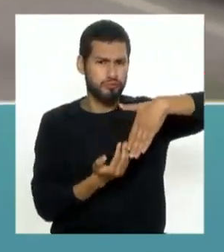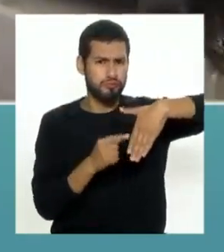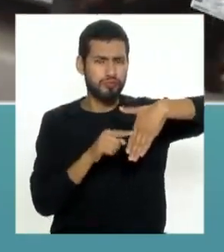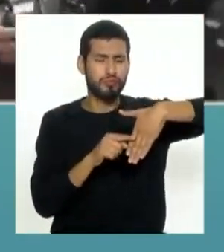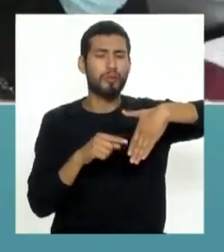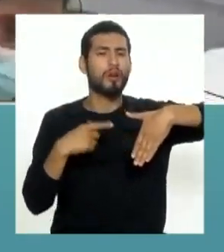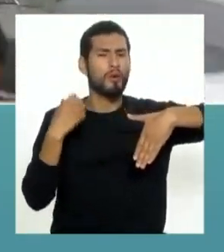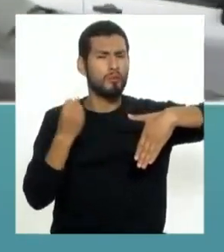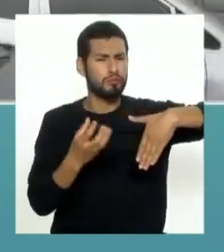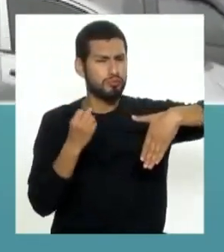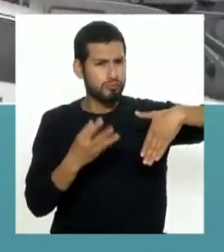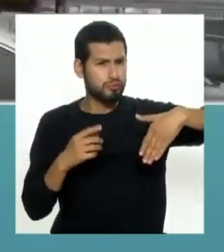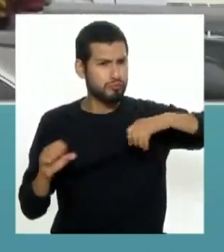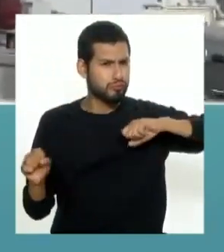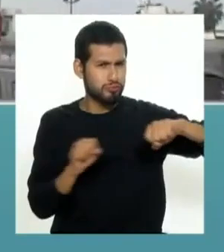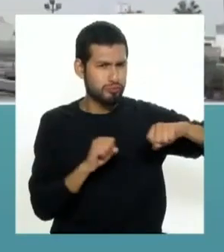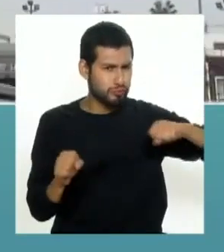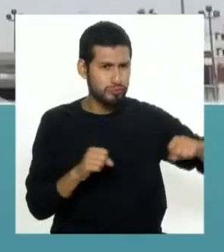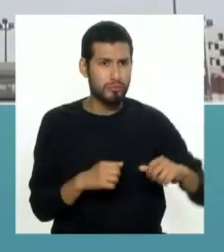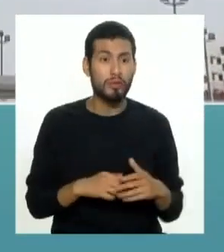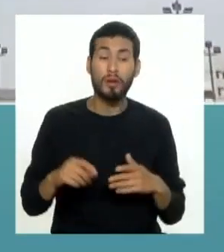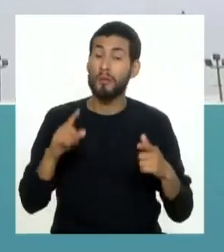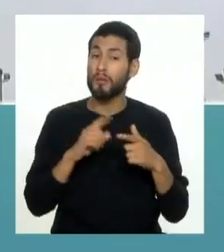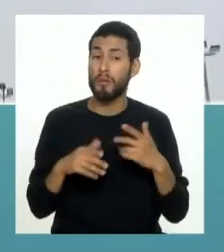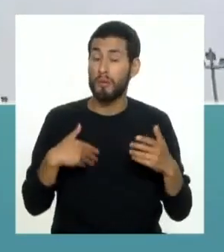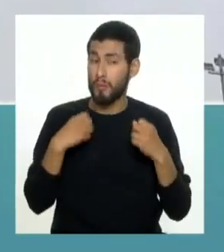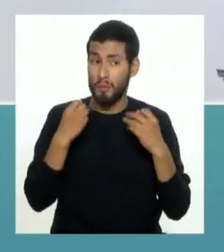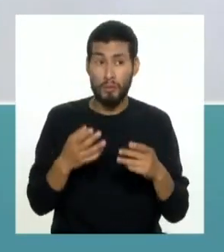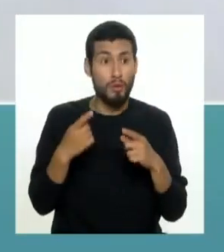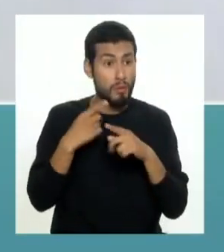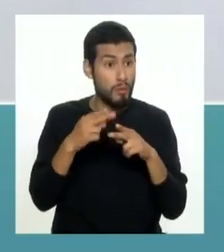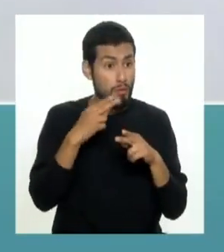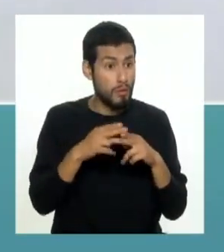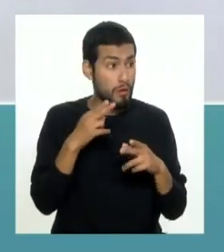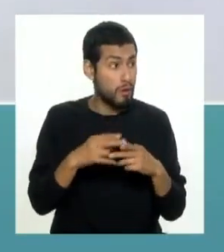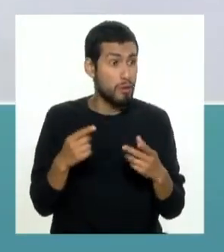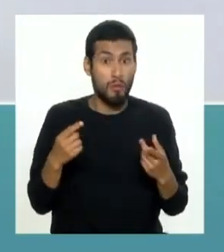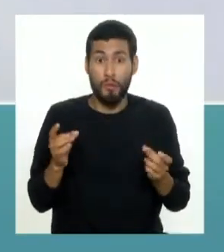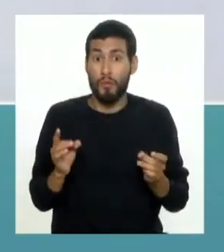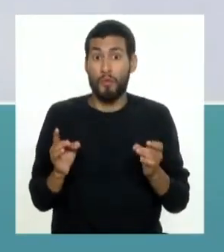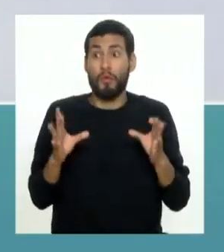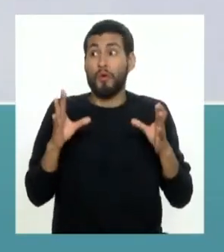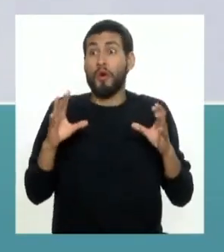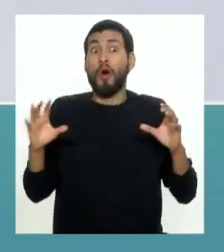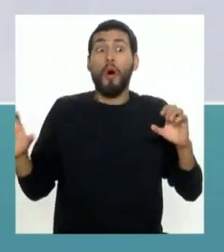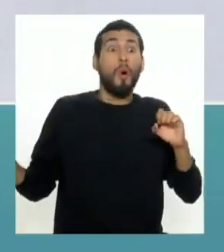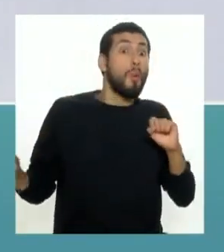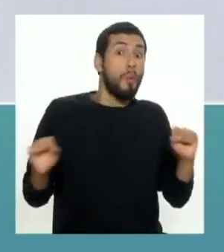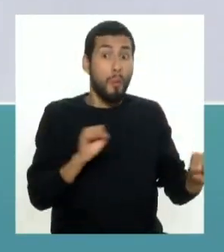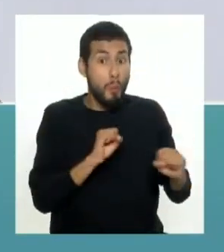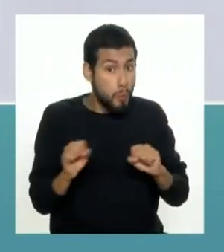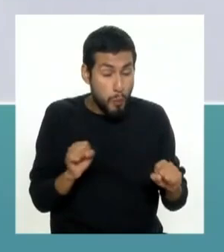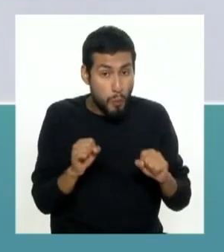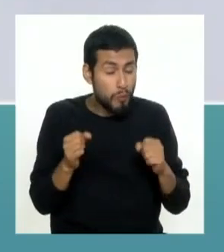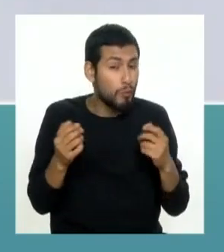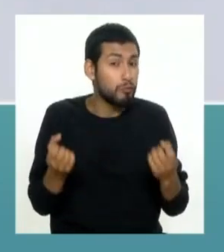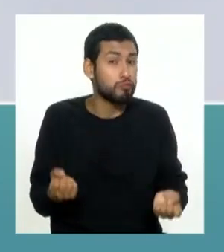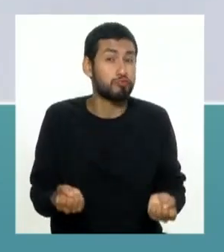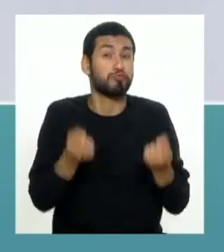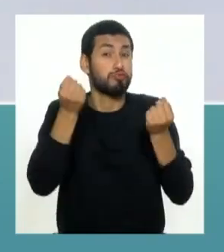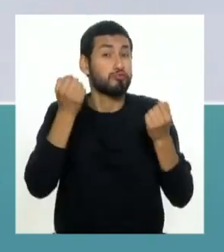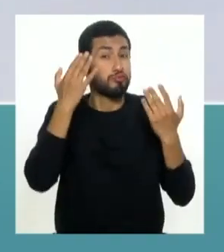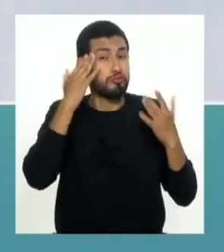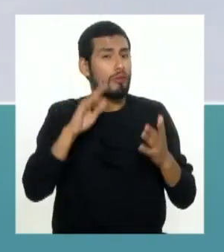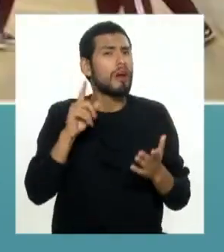muchos sismos, pero ¿podría venir pronto alguno de grandes proporciones? Y si es así, ¿estamos